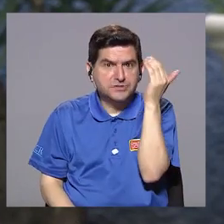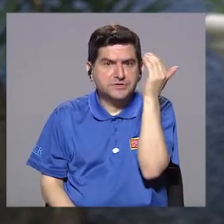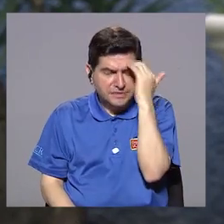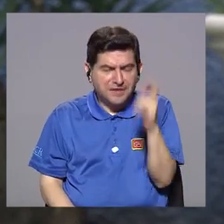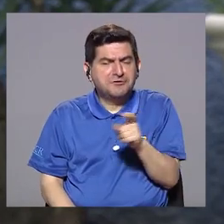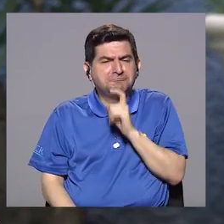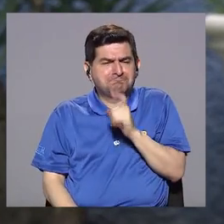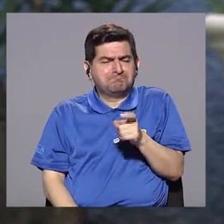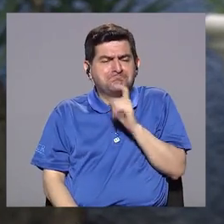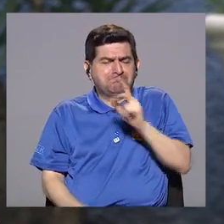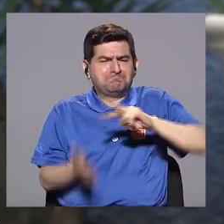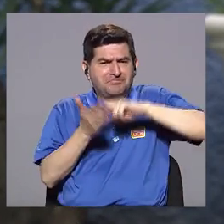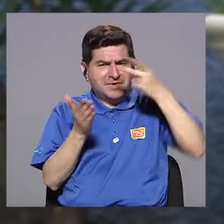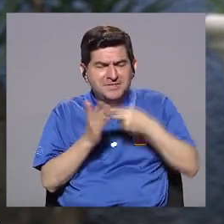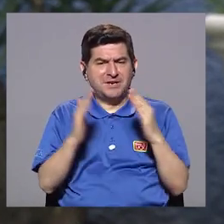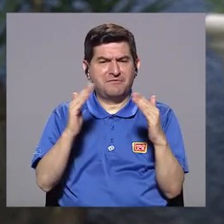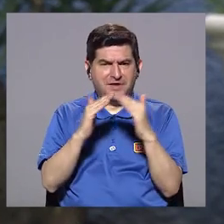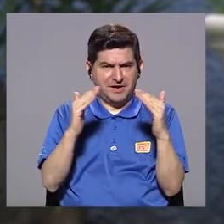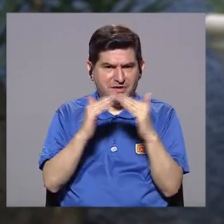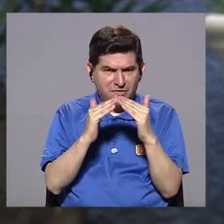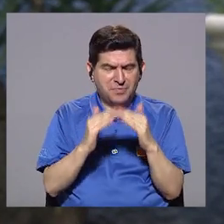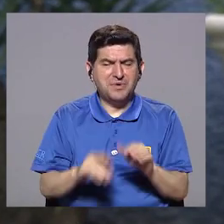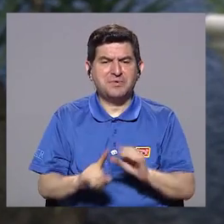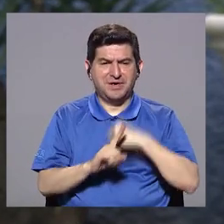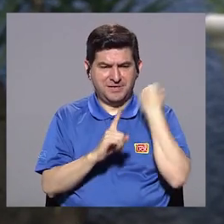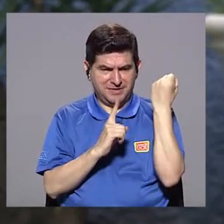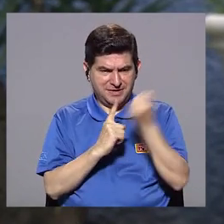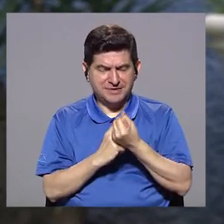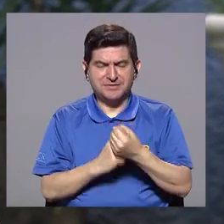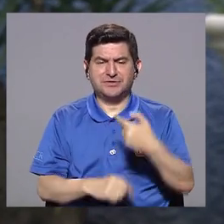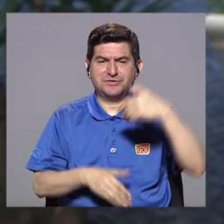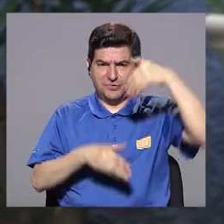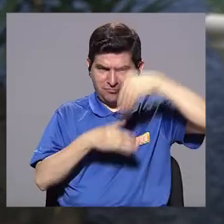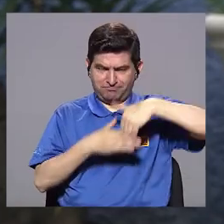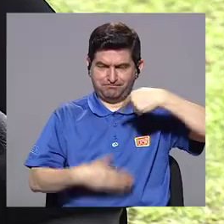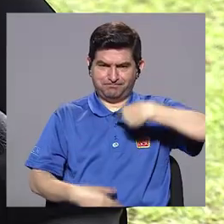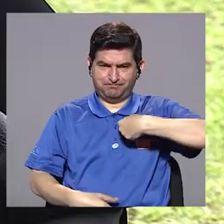lo difícil que es convivir con esta condición.